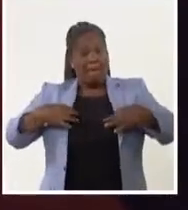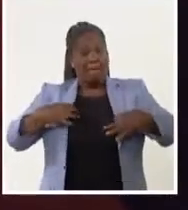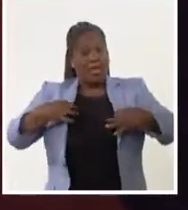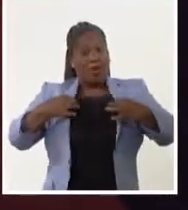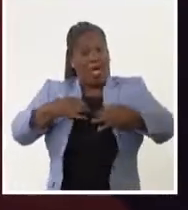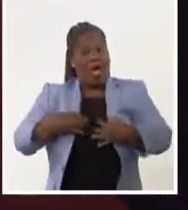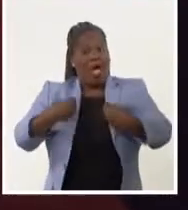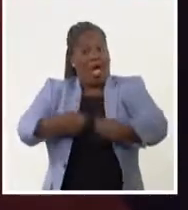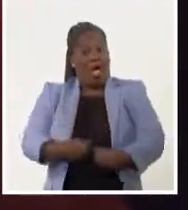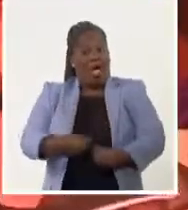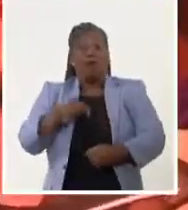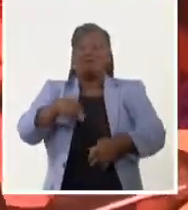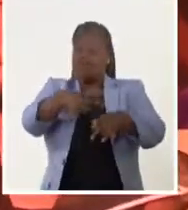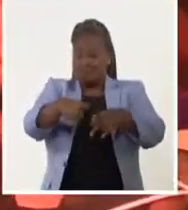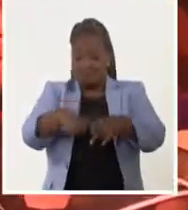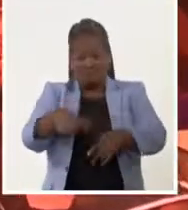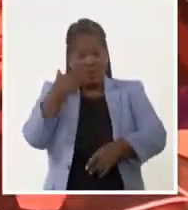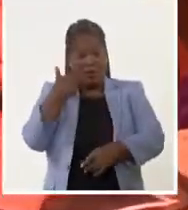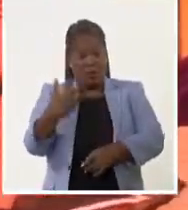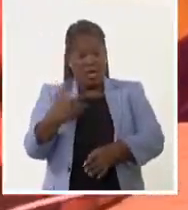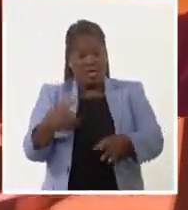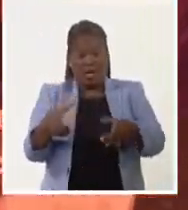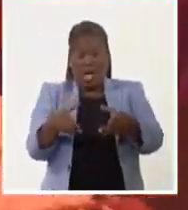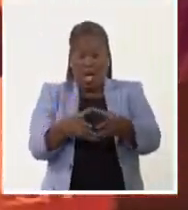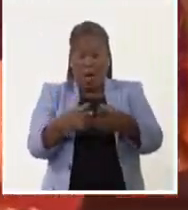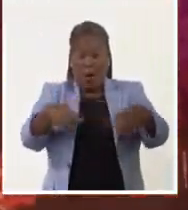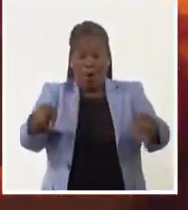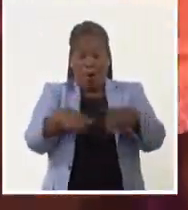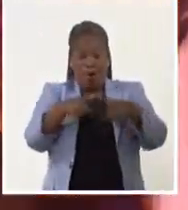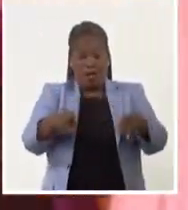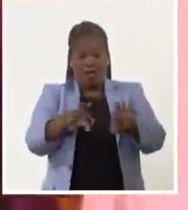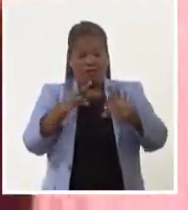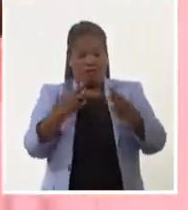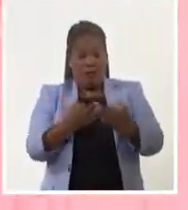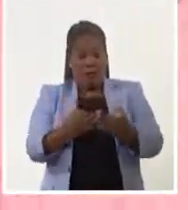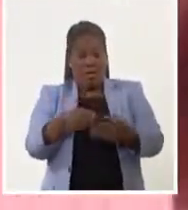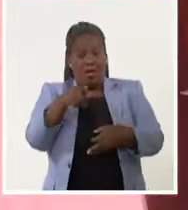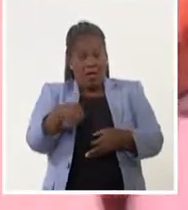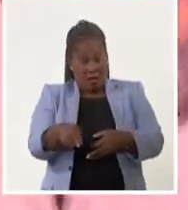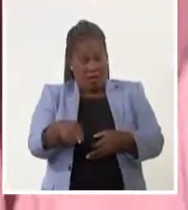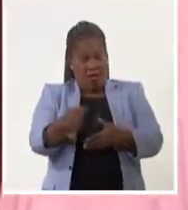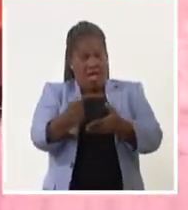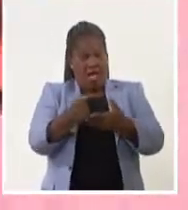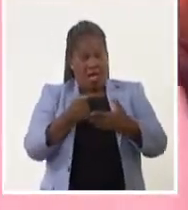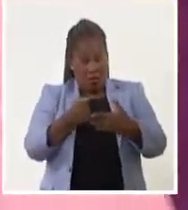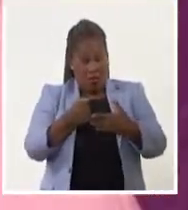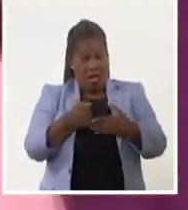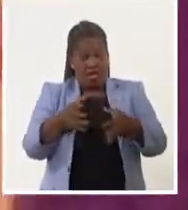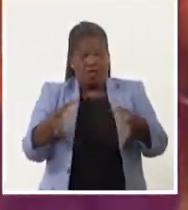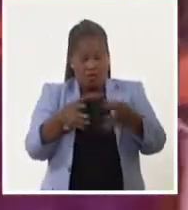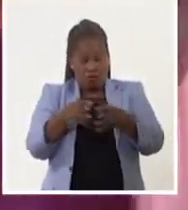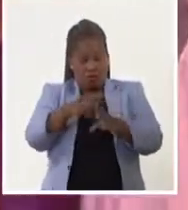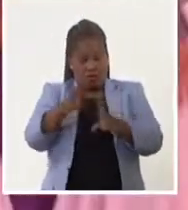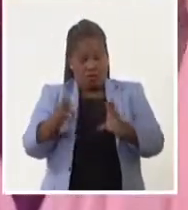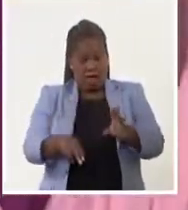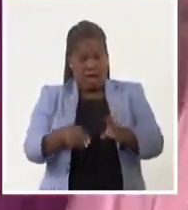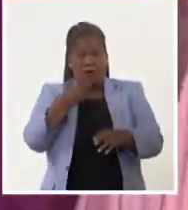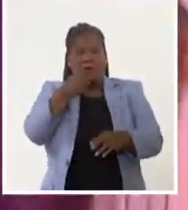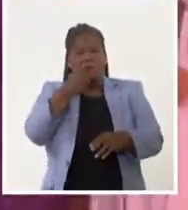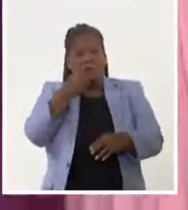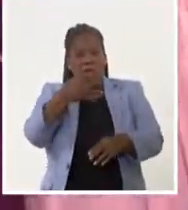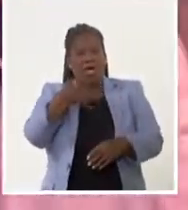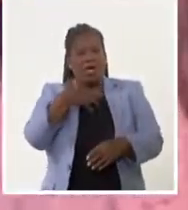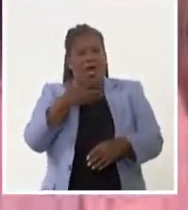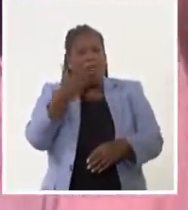otros de los elementos a destacar de esta orquesta familiar que patentiza que los integrantes de Palabras al Viento también pueden contar